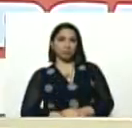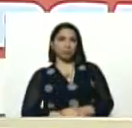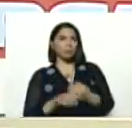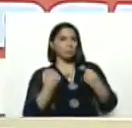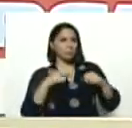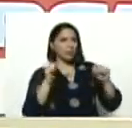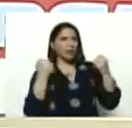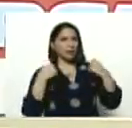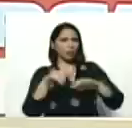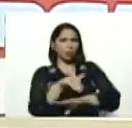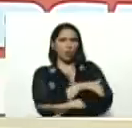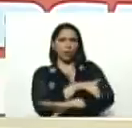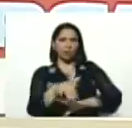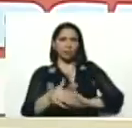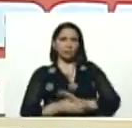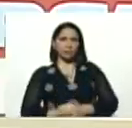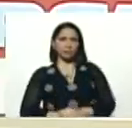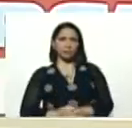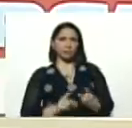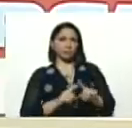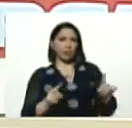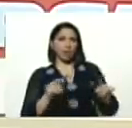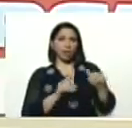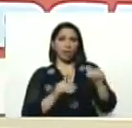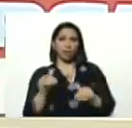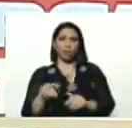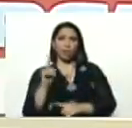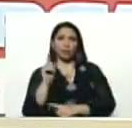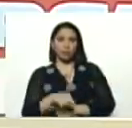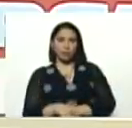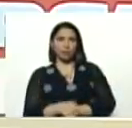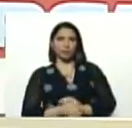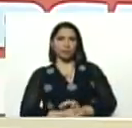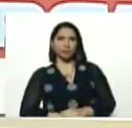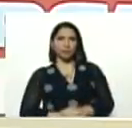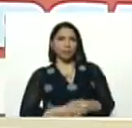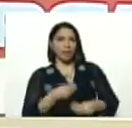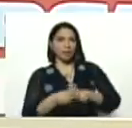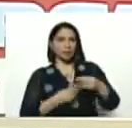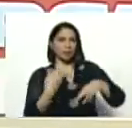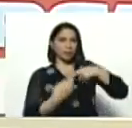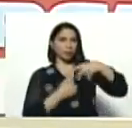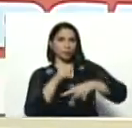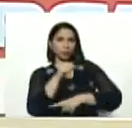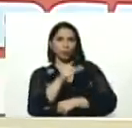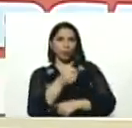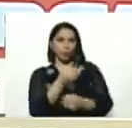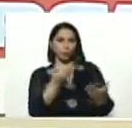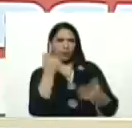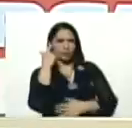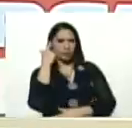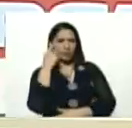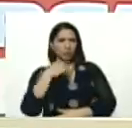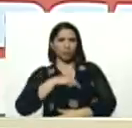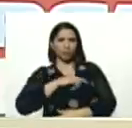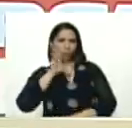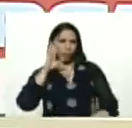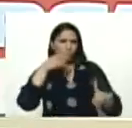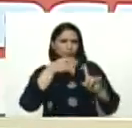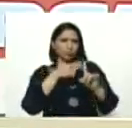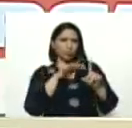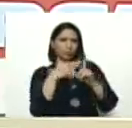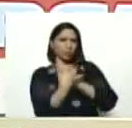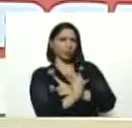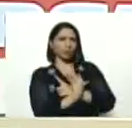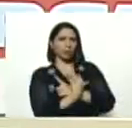prácticos, calle, para lo electoral, pero también, para hacer, la revolución, usted sabe, que nosotros, nos concentramos, alrededor de las